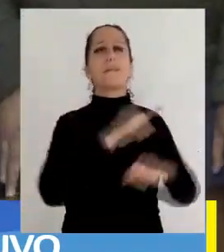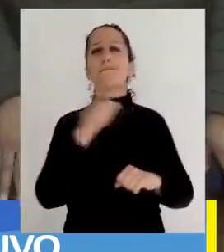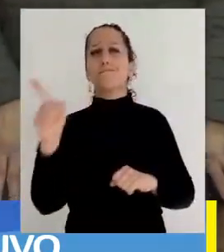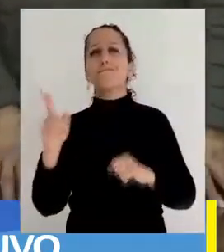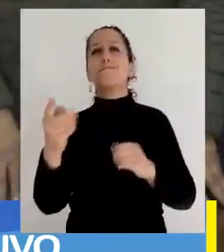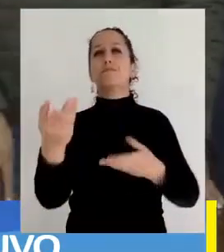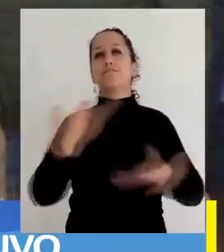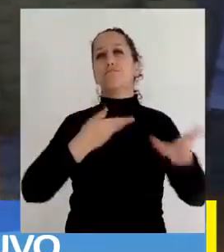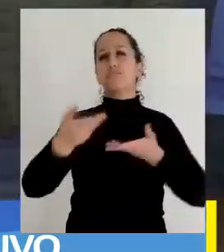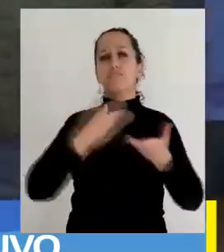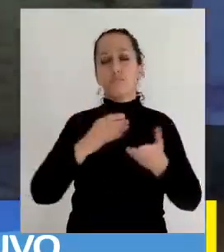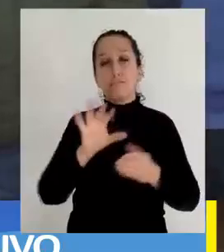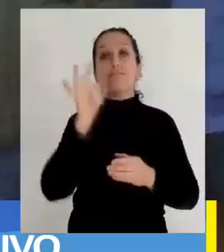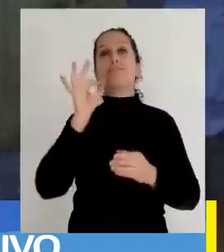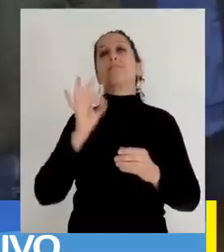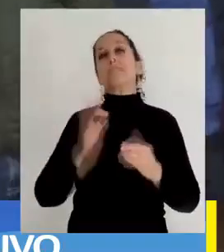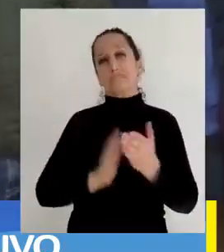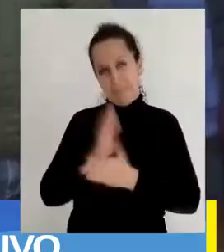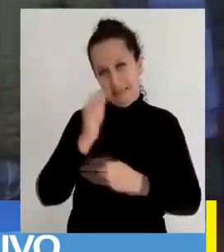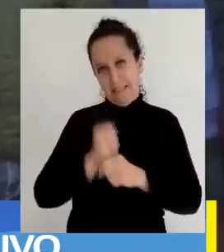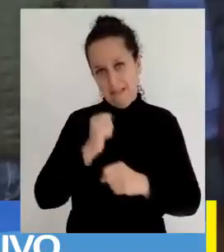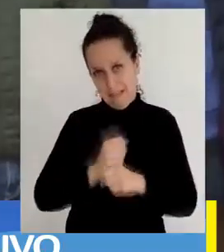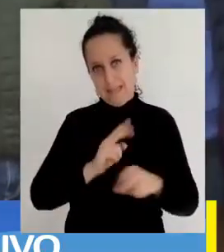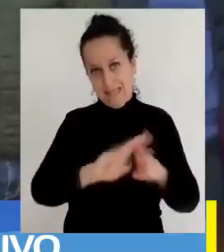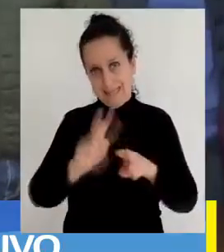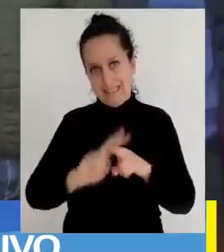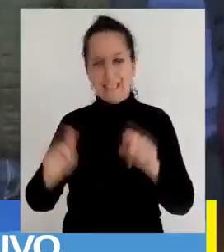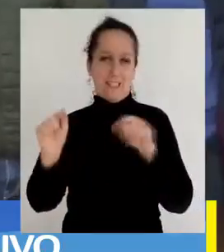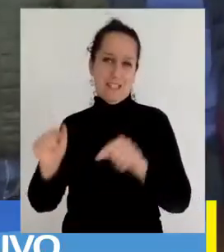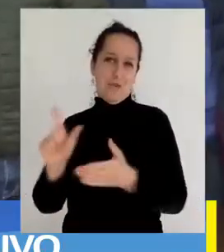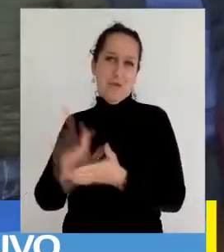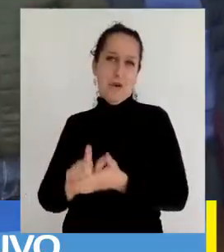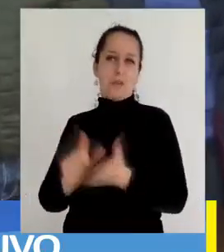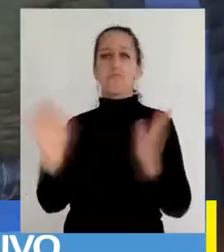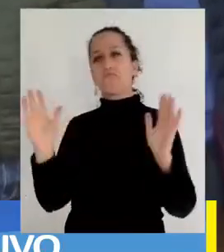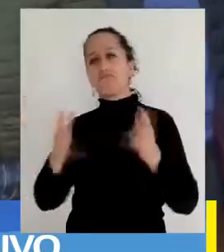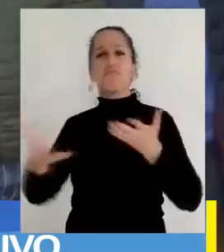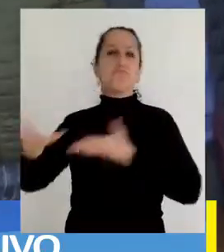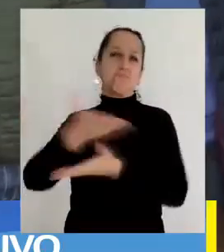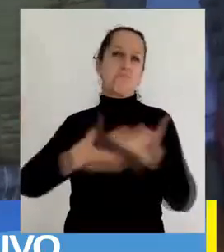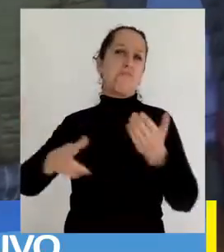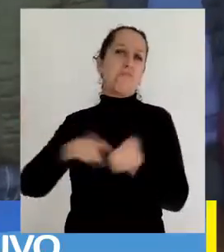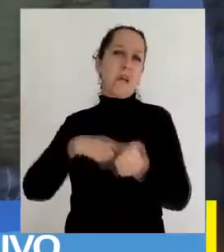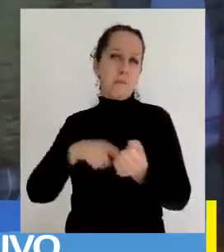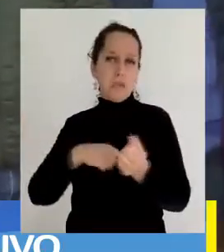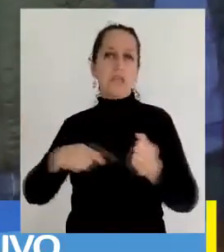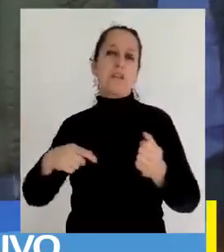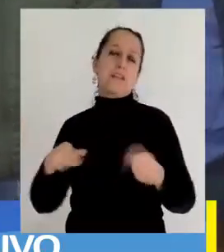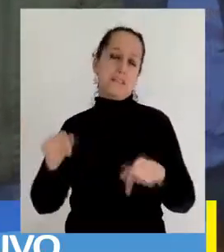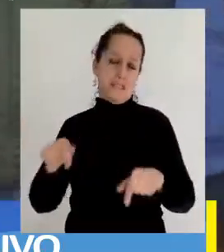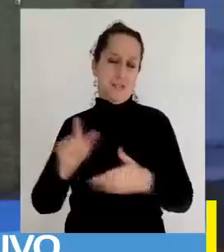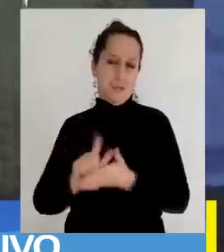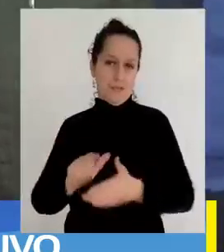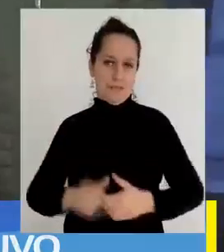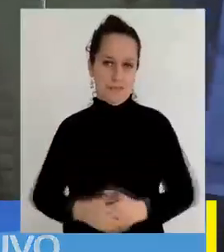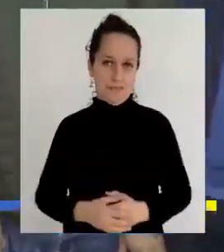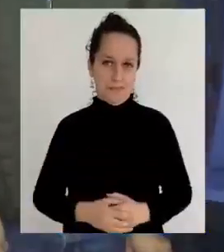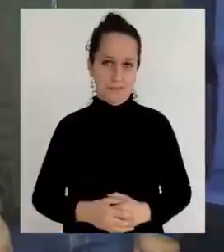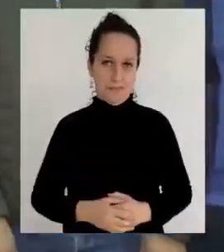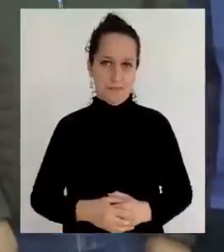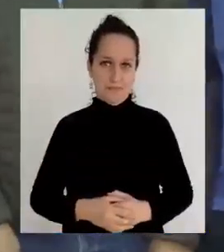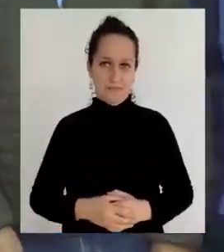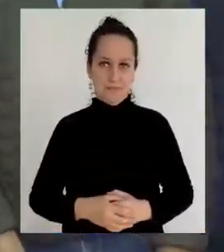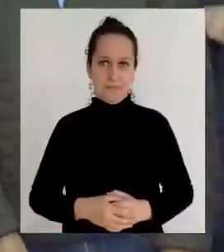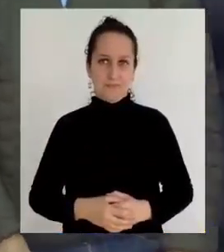en operaciones este nuevo espacio, que será un punto de encuentro para todas las familias de este sector.